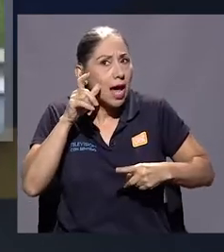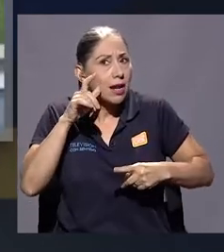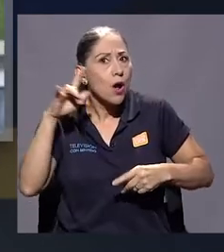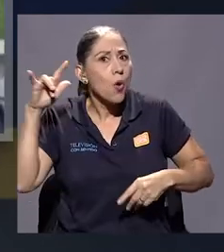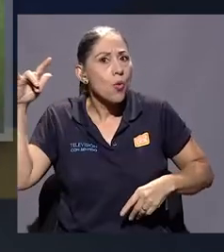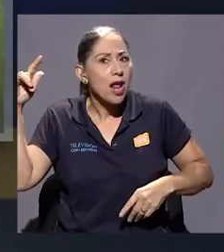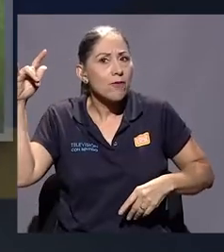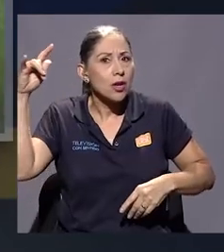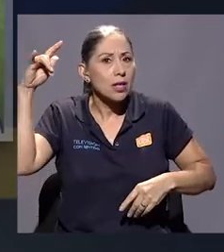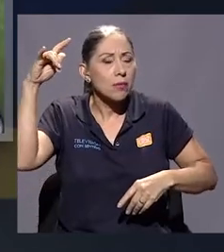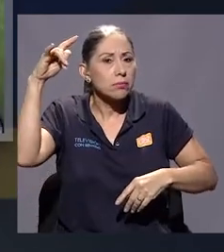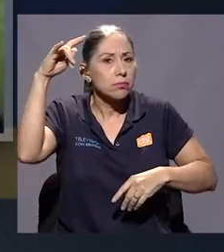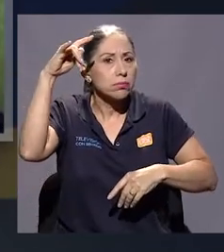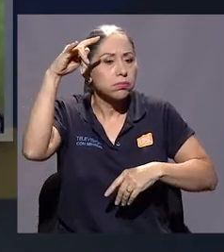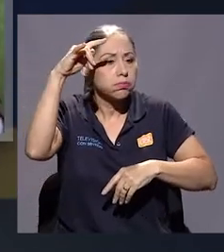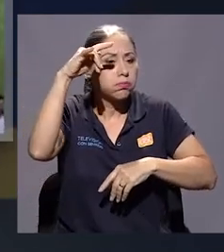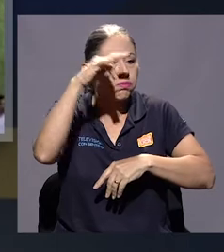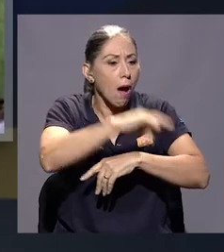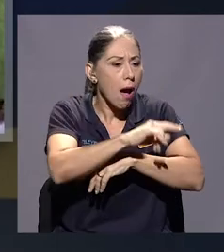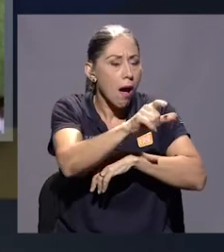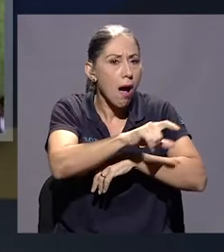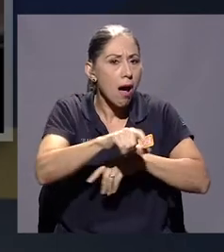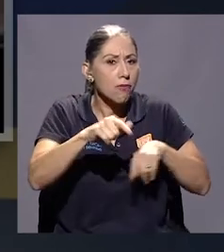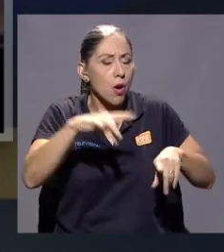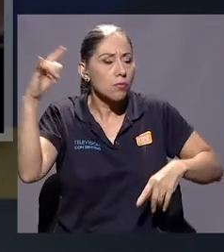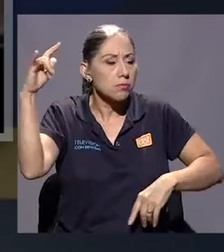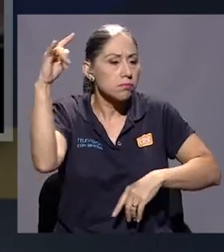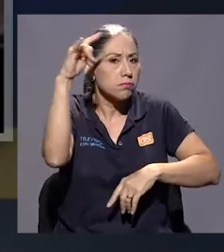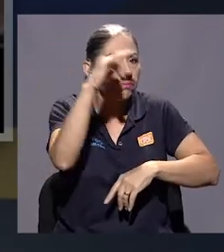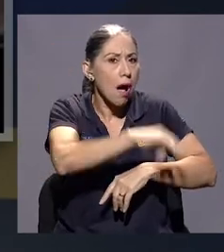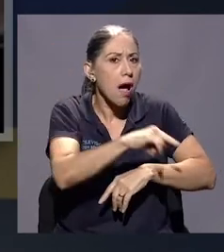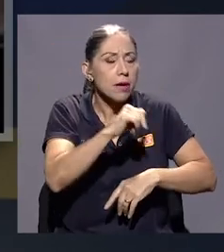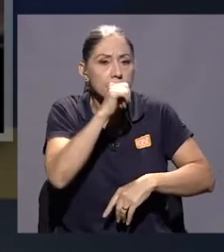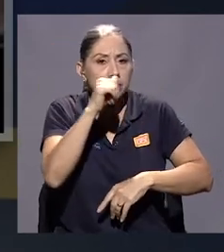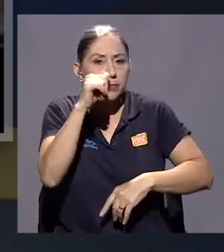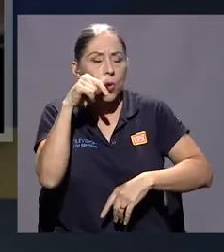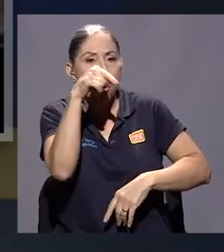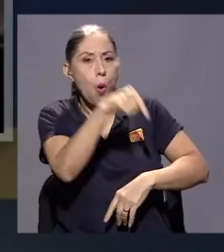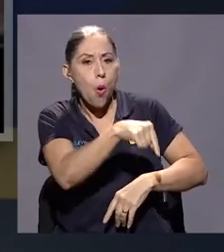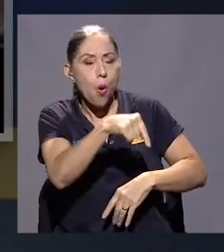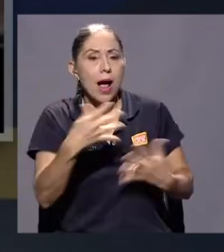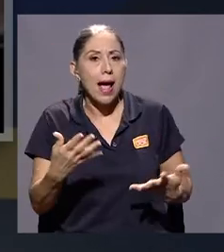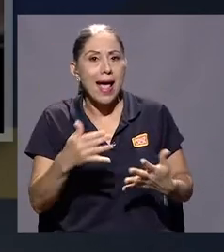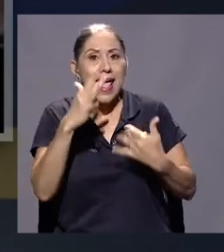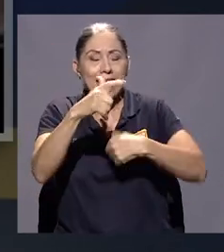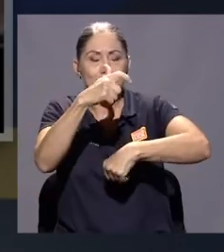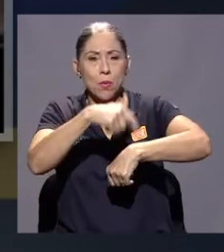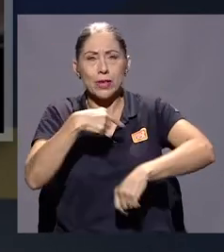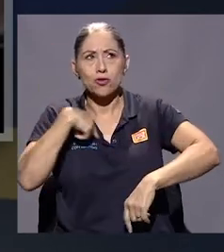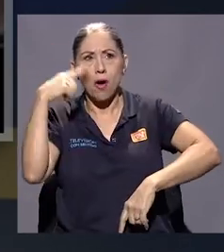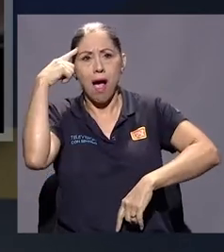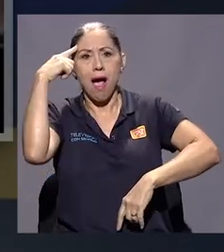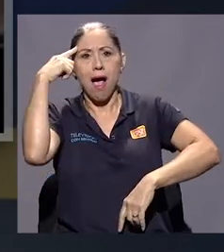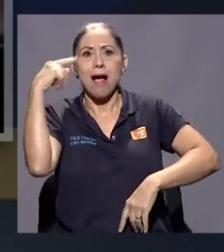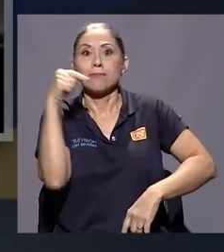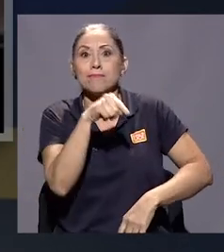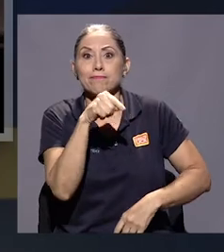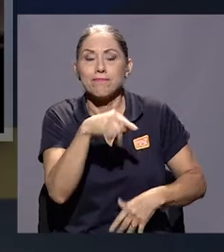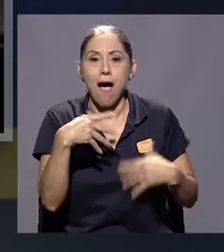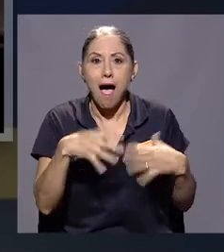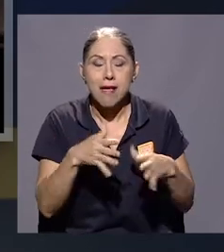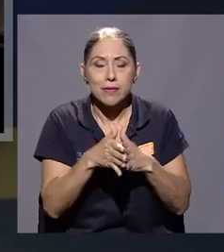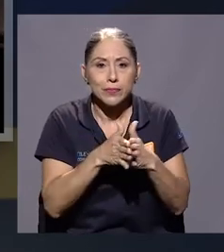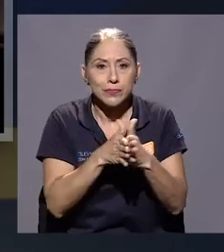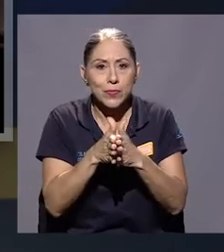avioneta que cae en el río y que venía cargada con droga. Entonces en ese momento se me prendieron las antenas y dije que hay